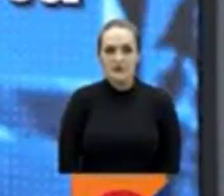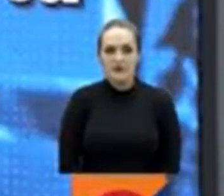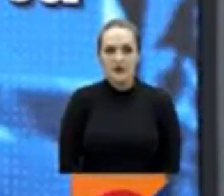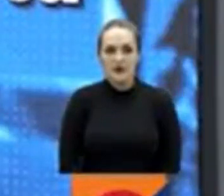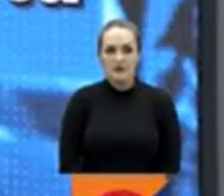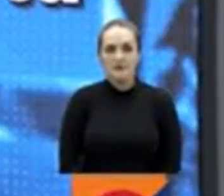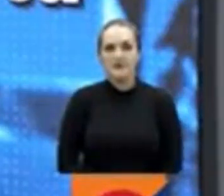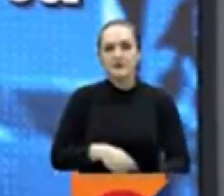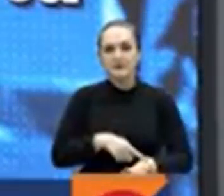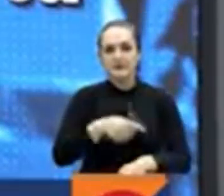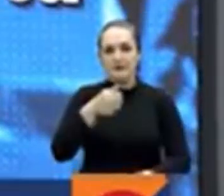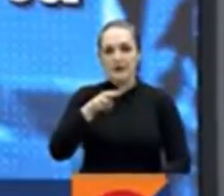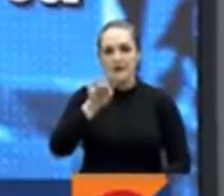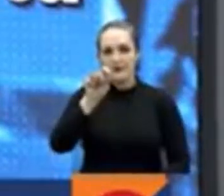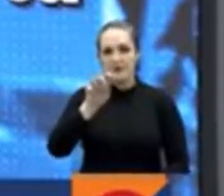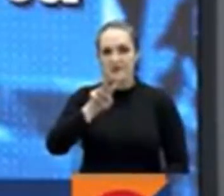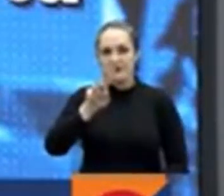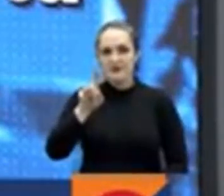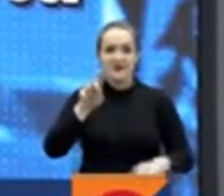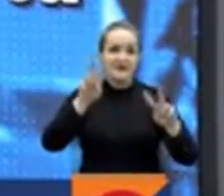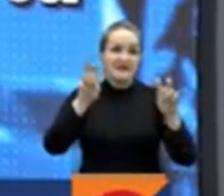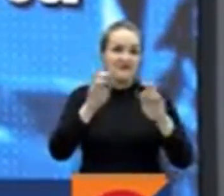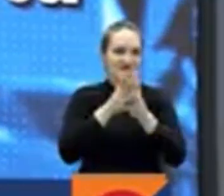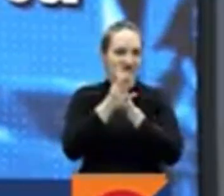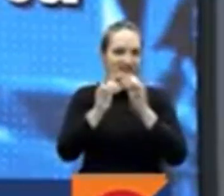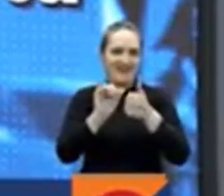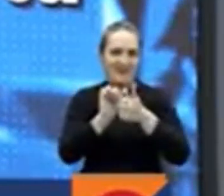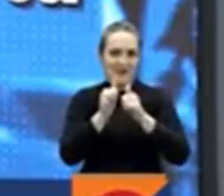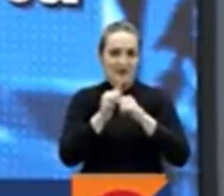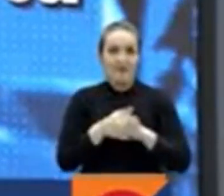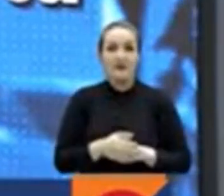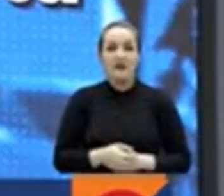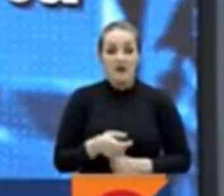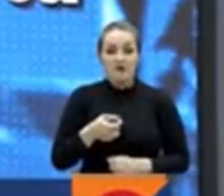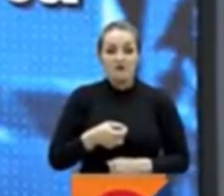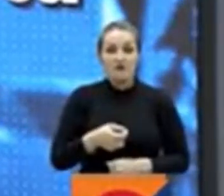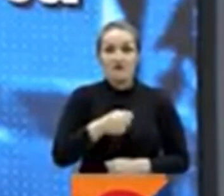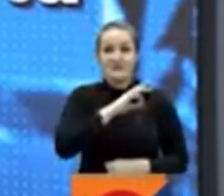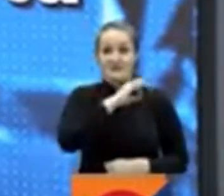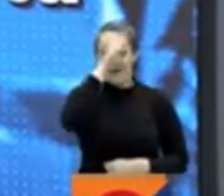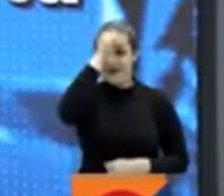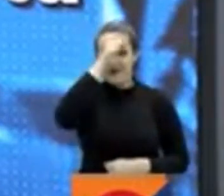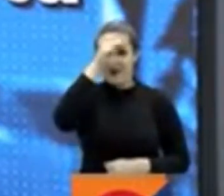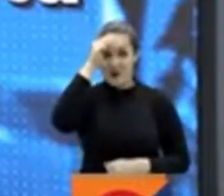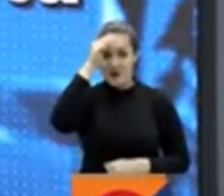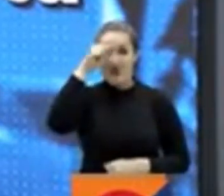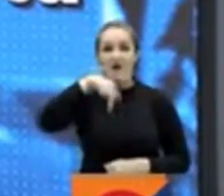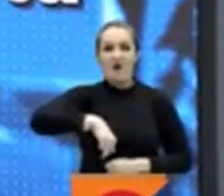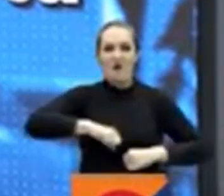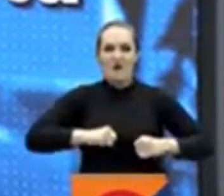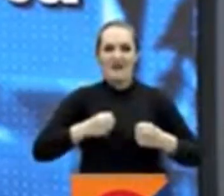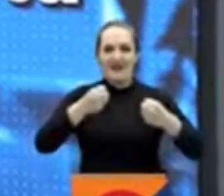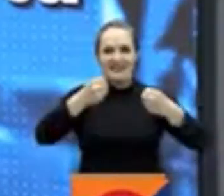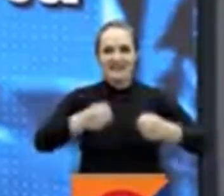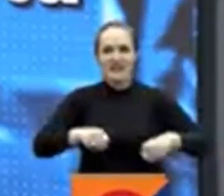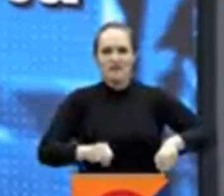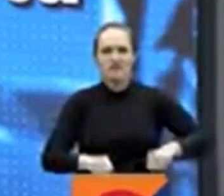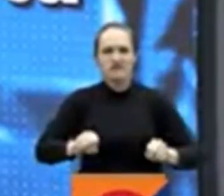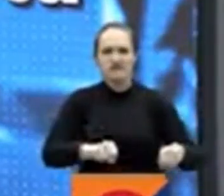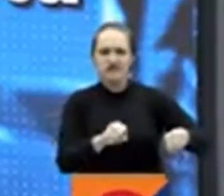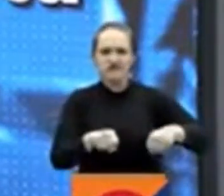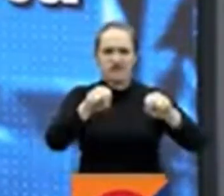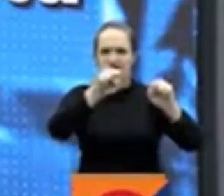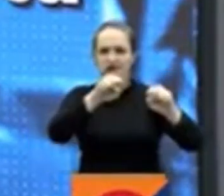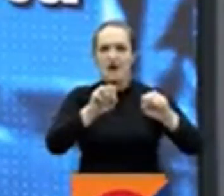12 y 21 minutos hablemos de deportes este fin de semana Bogotá será sede de las válidas 5 y 6 de la Copa Mundo de